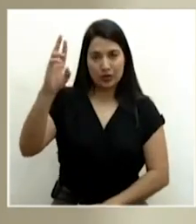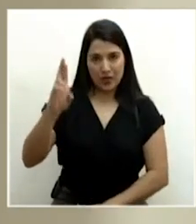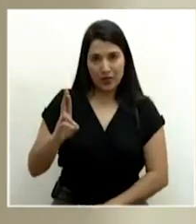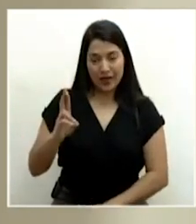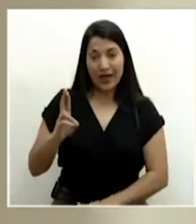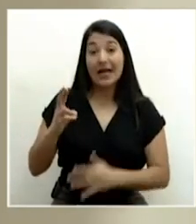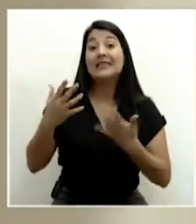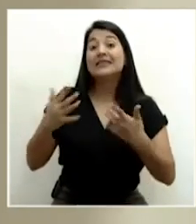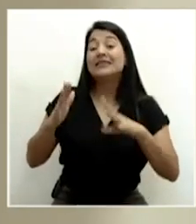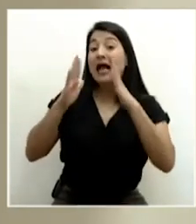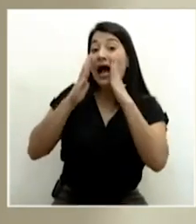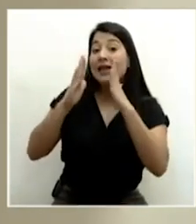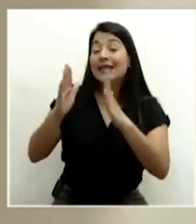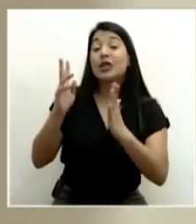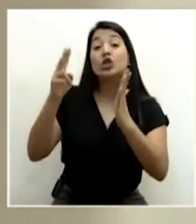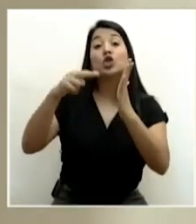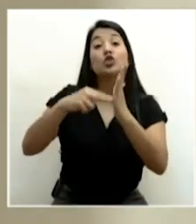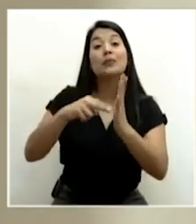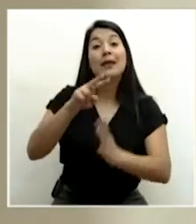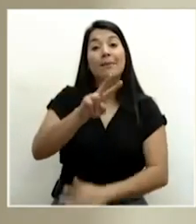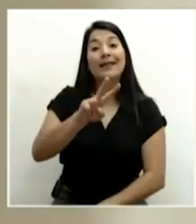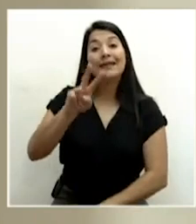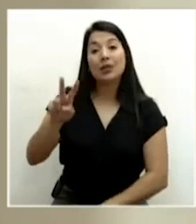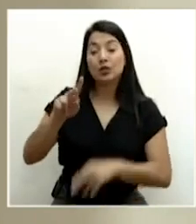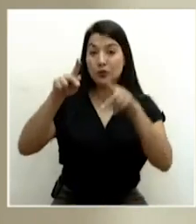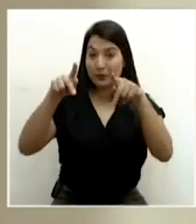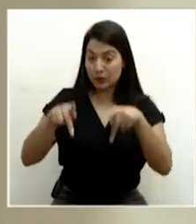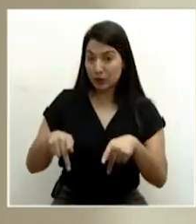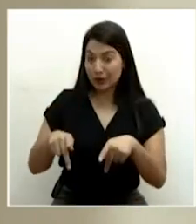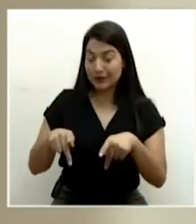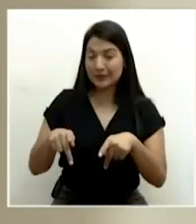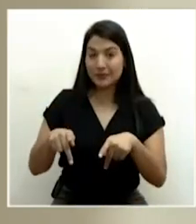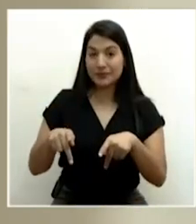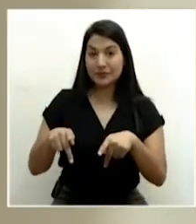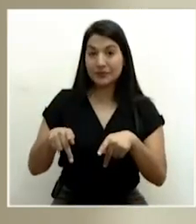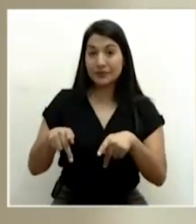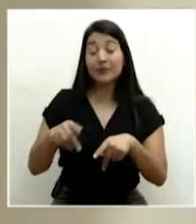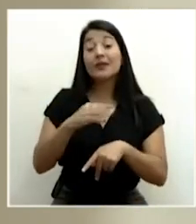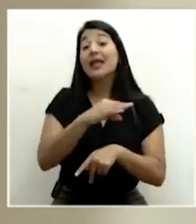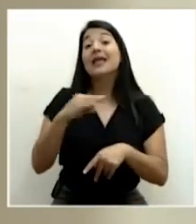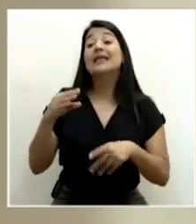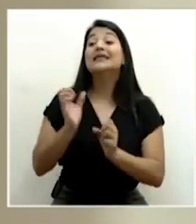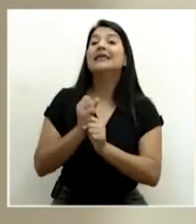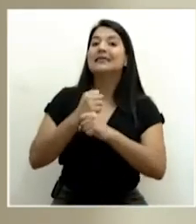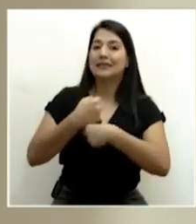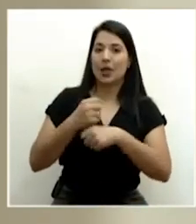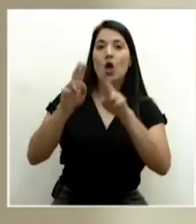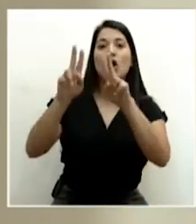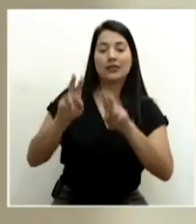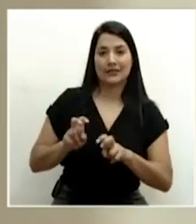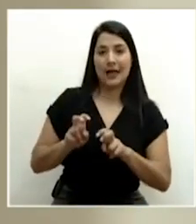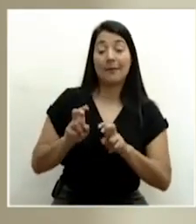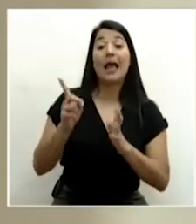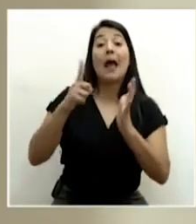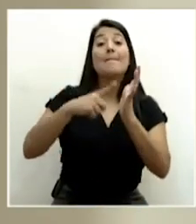atendido 2,022 pasajeros y se le ha tomado muestras a 1,842